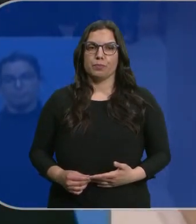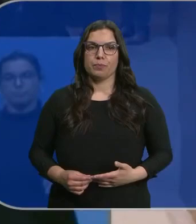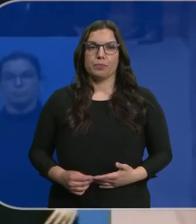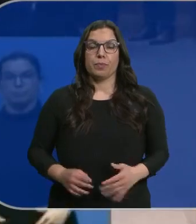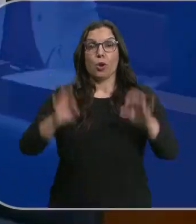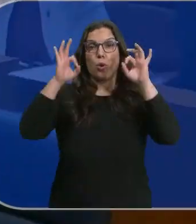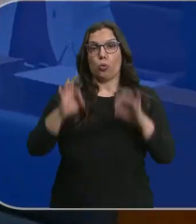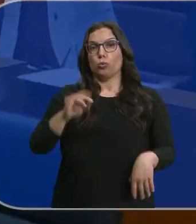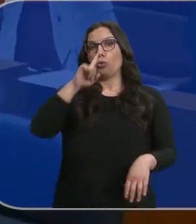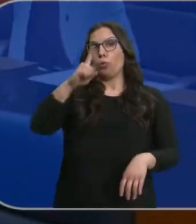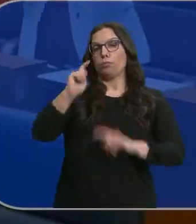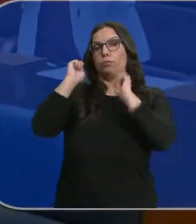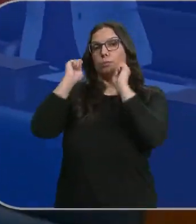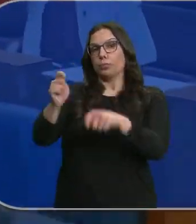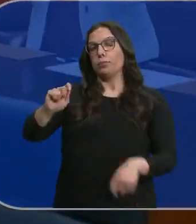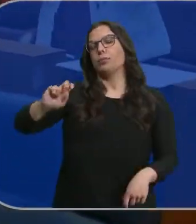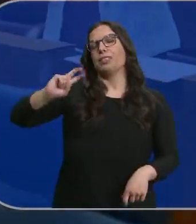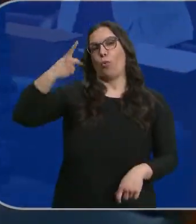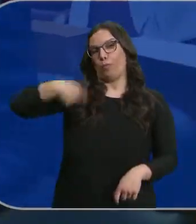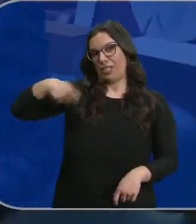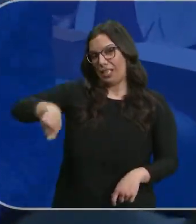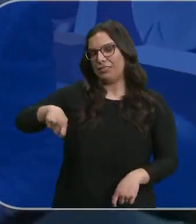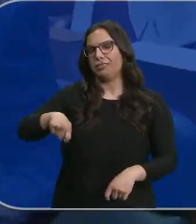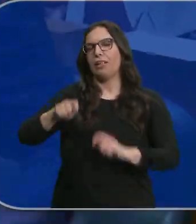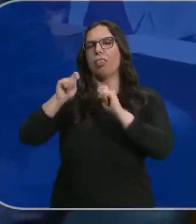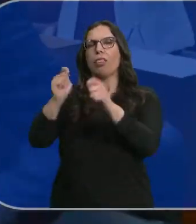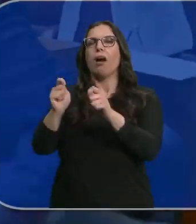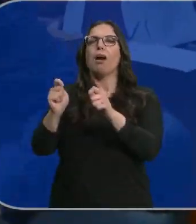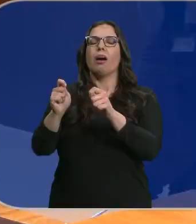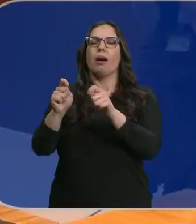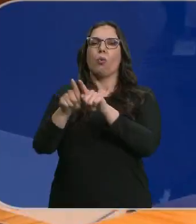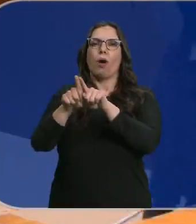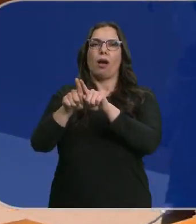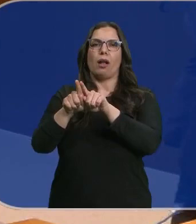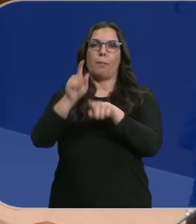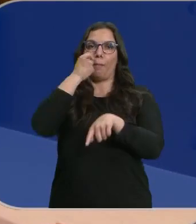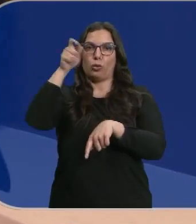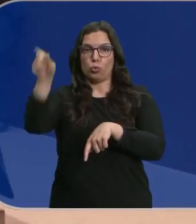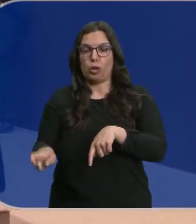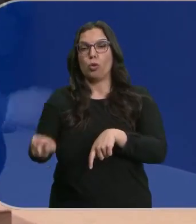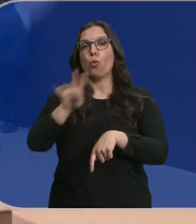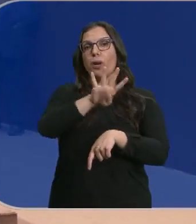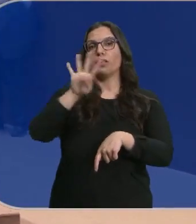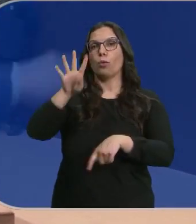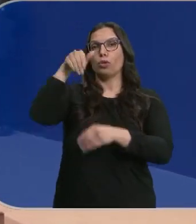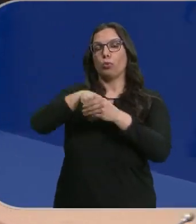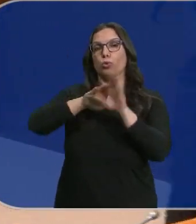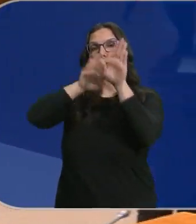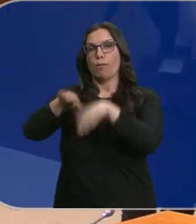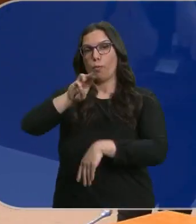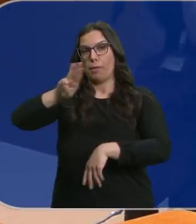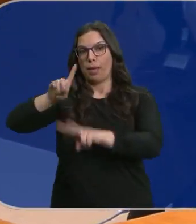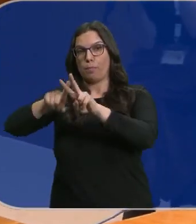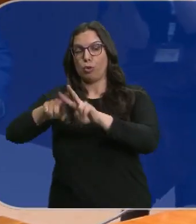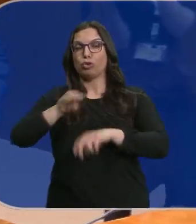Se cumple un año de la segunda investidura de Alfonso Fernández Mañueco como presidente de la Junta. 44 votos a favor los del PP y